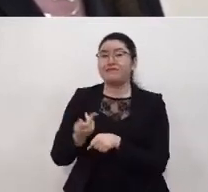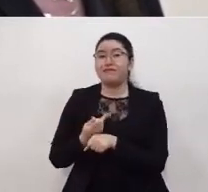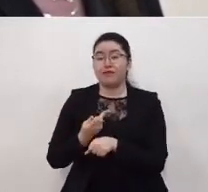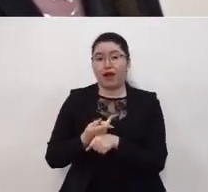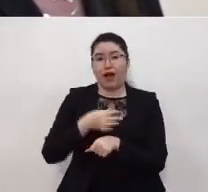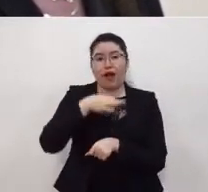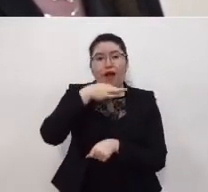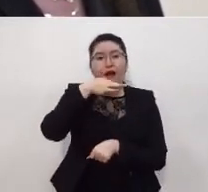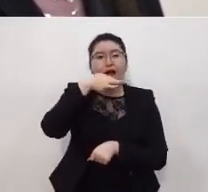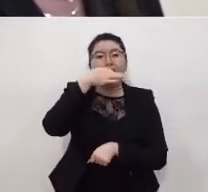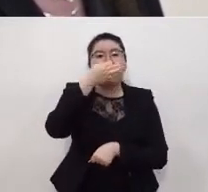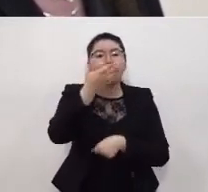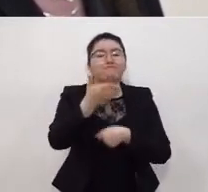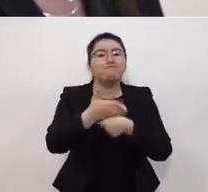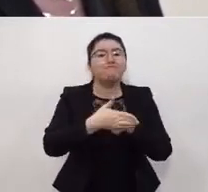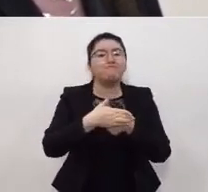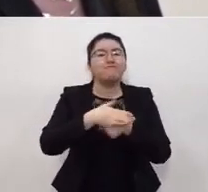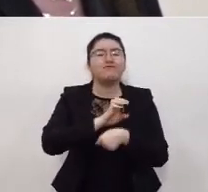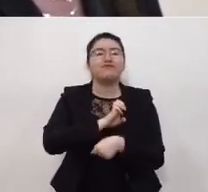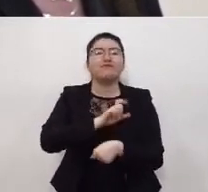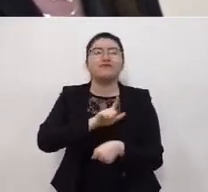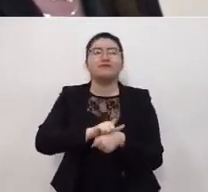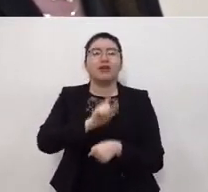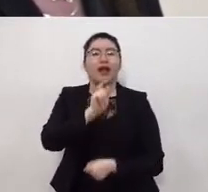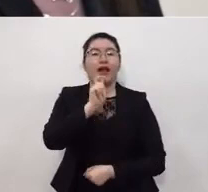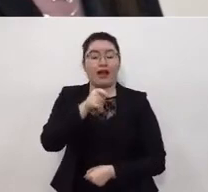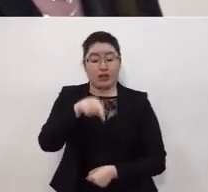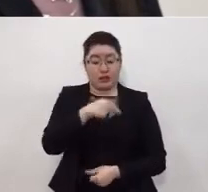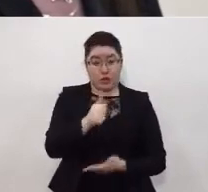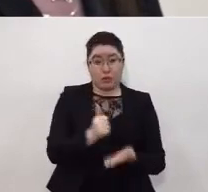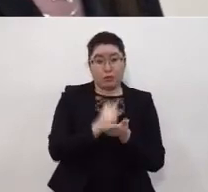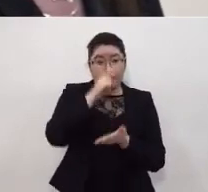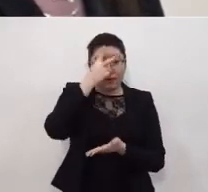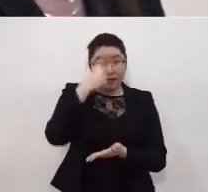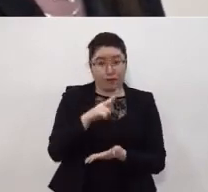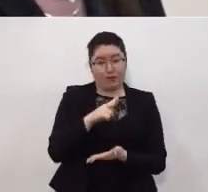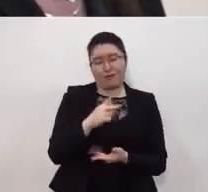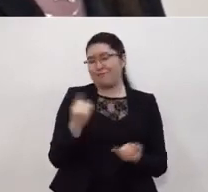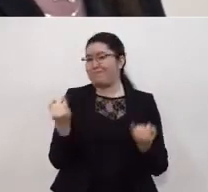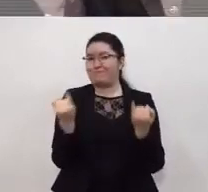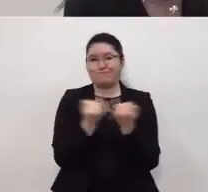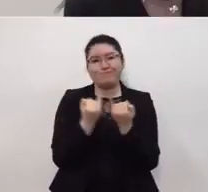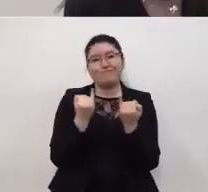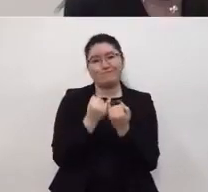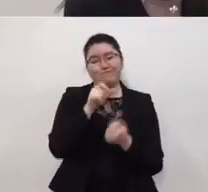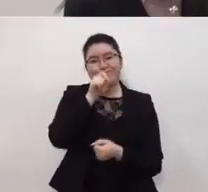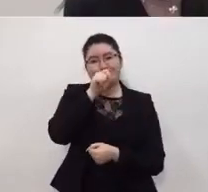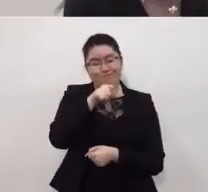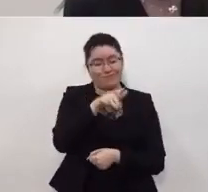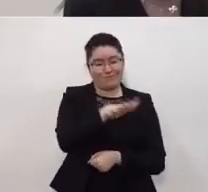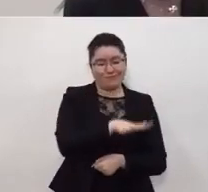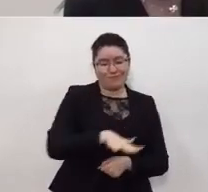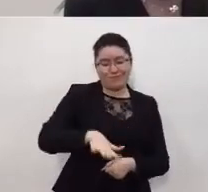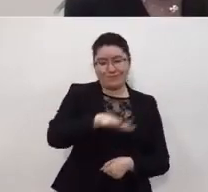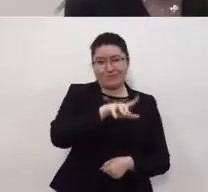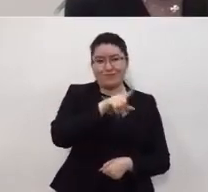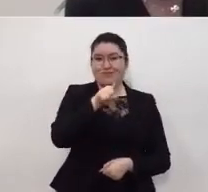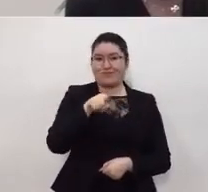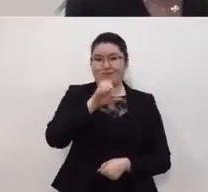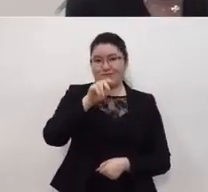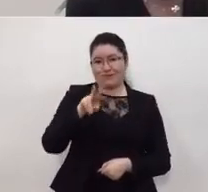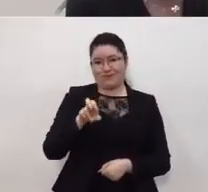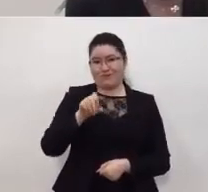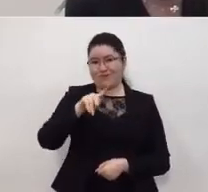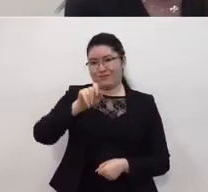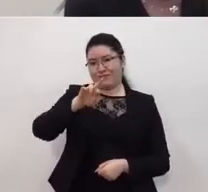se hizo un llamado especial y se declaró en la Ciudad de México y consecuentemente también en la zona metropolitana